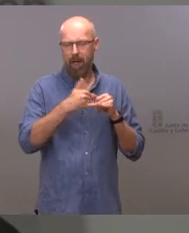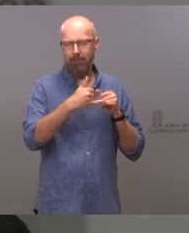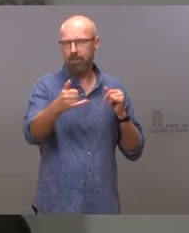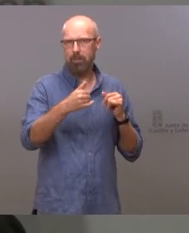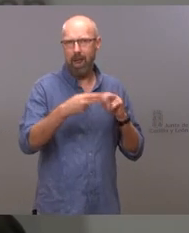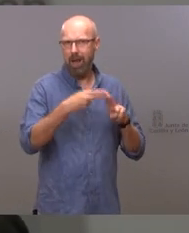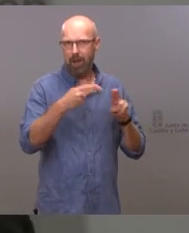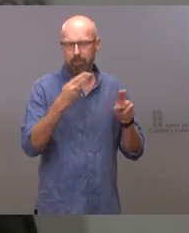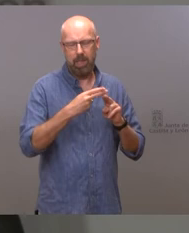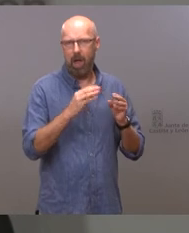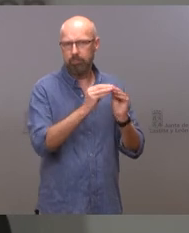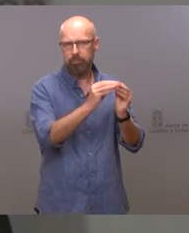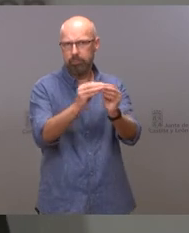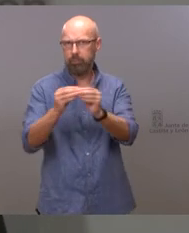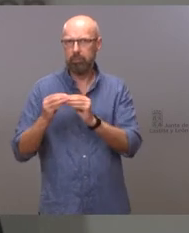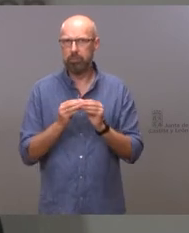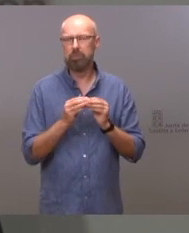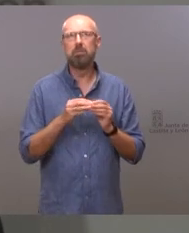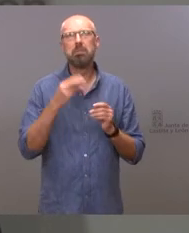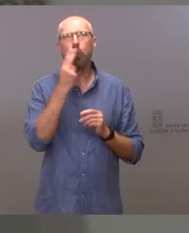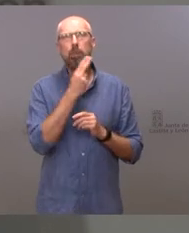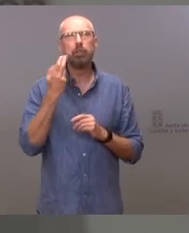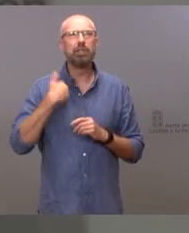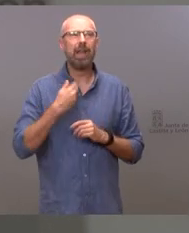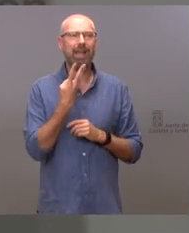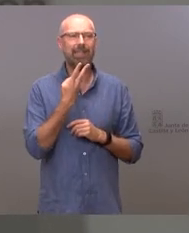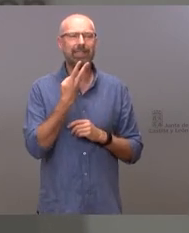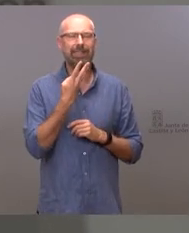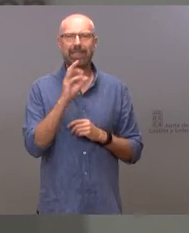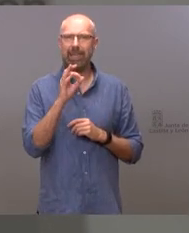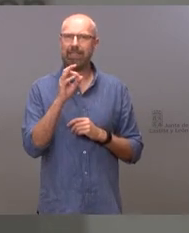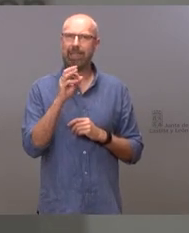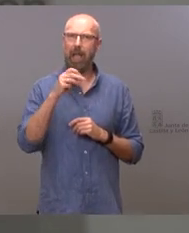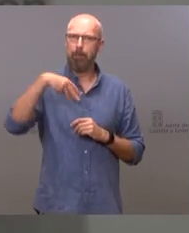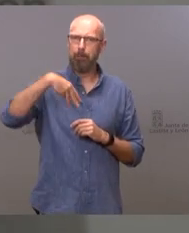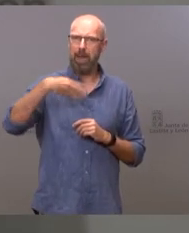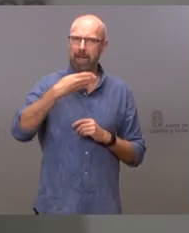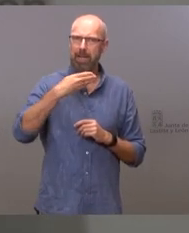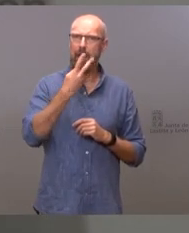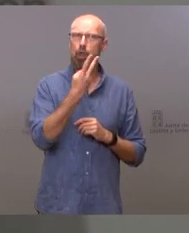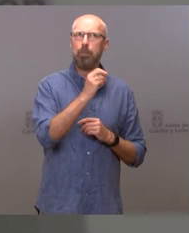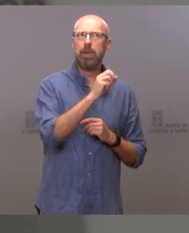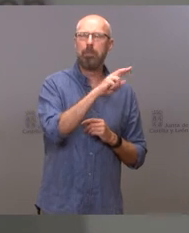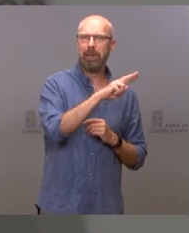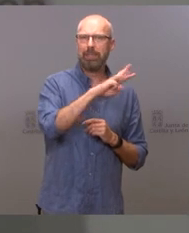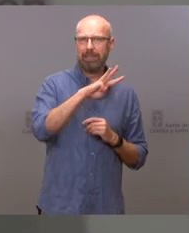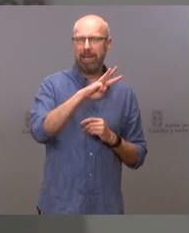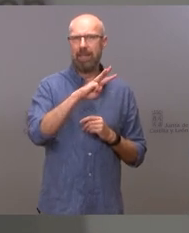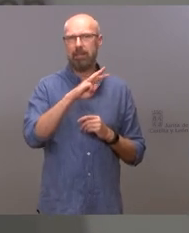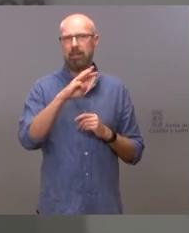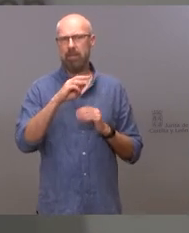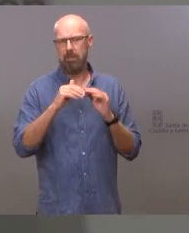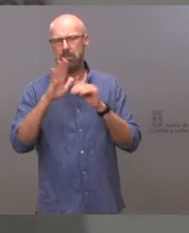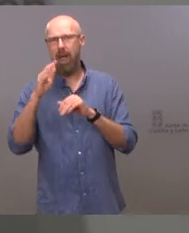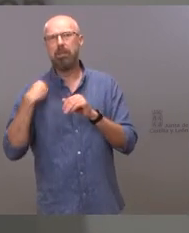a creo que son 30 megas 2023 y 100 megas 2025 si no estoy